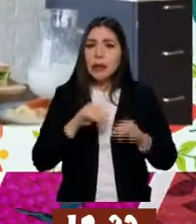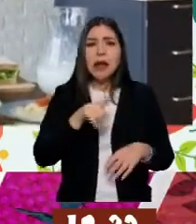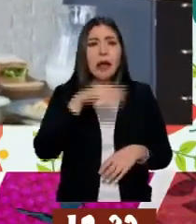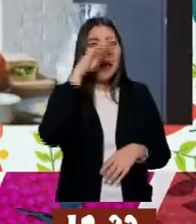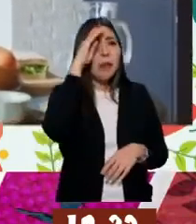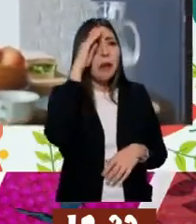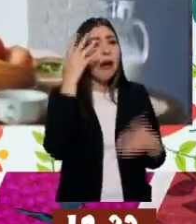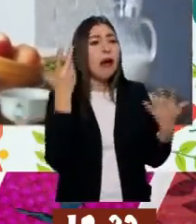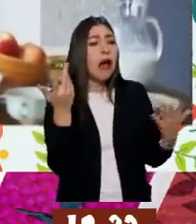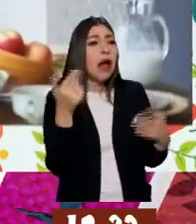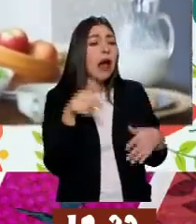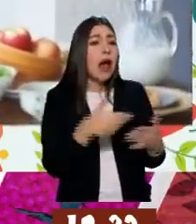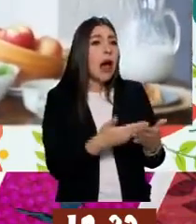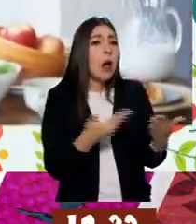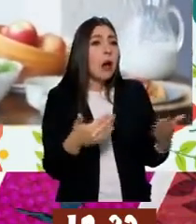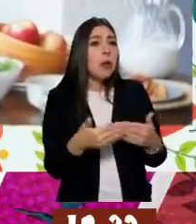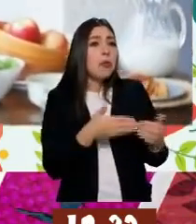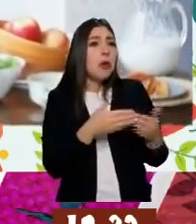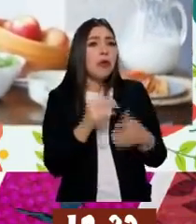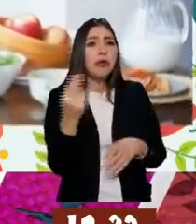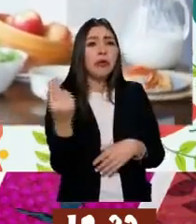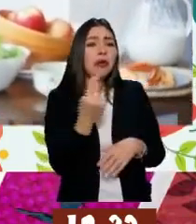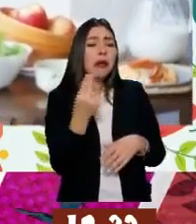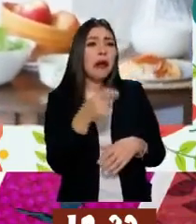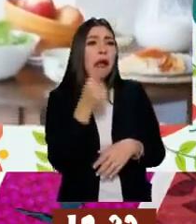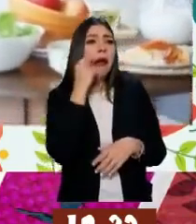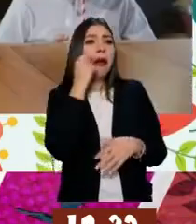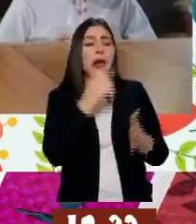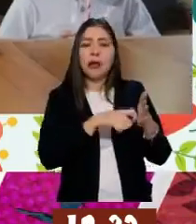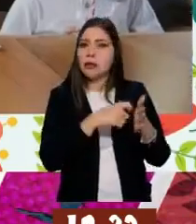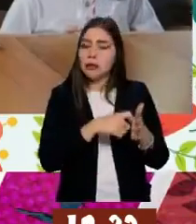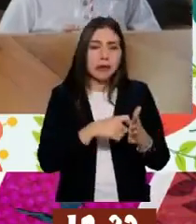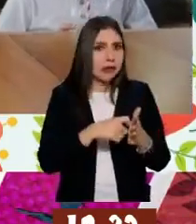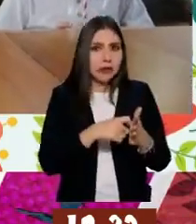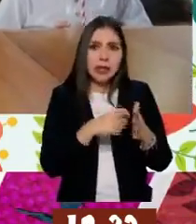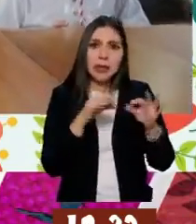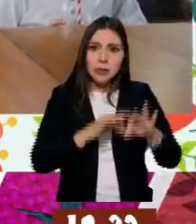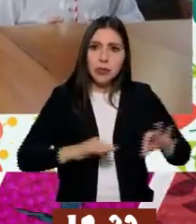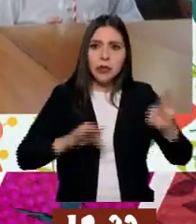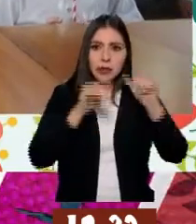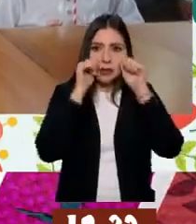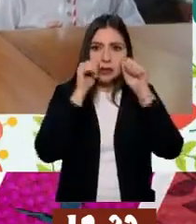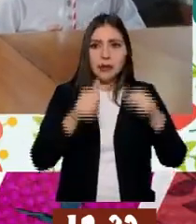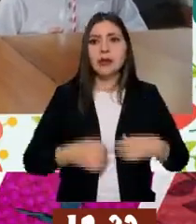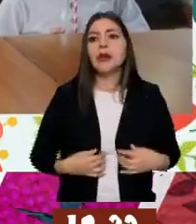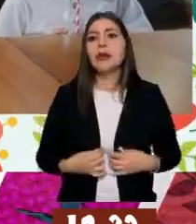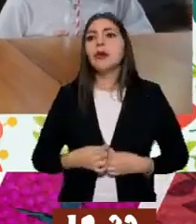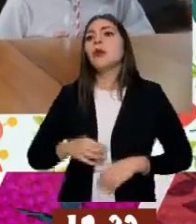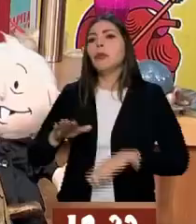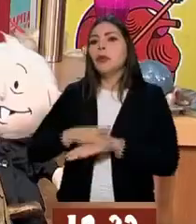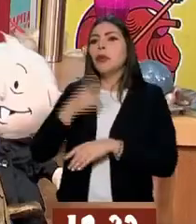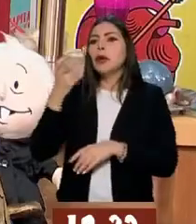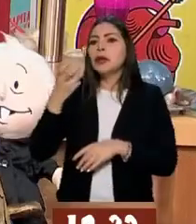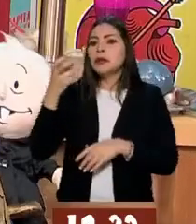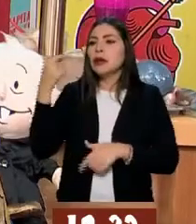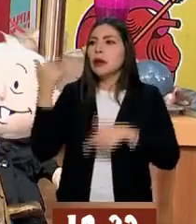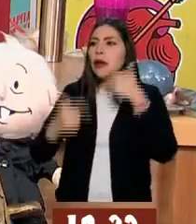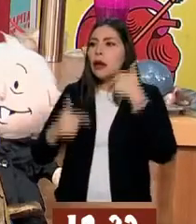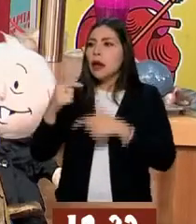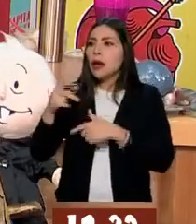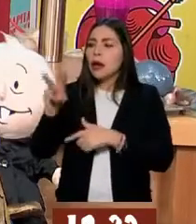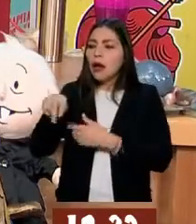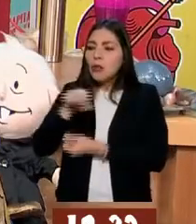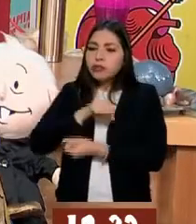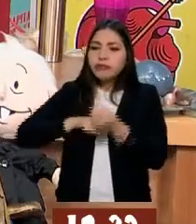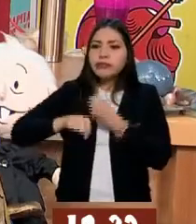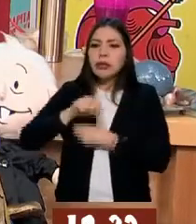gran descubrimiento la pasteurización. No es de enchilame otra. Ahora, ¿habrá diferencia entre